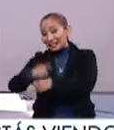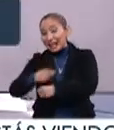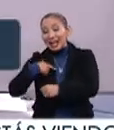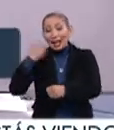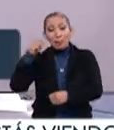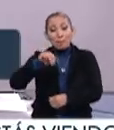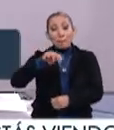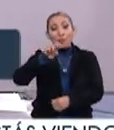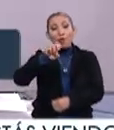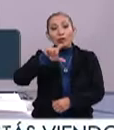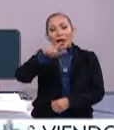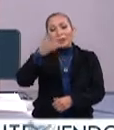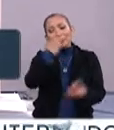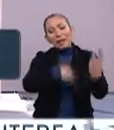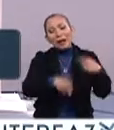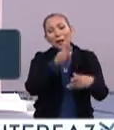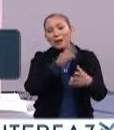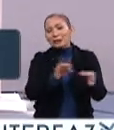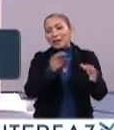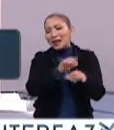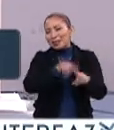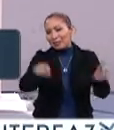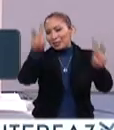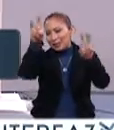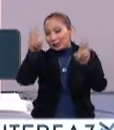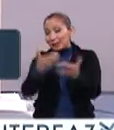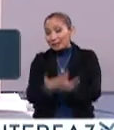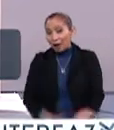de la